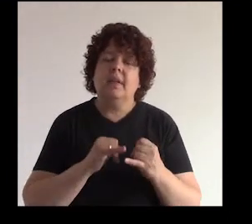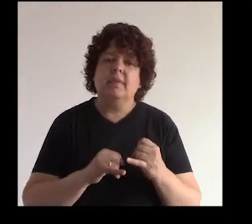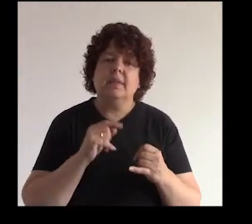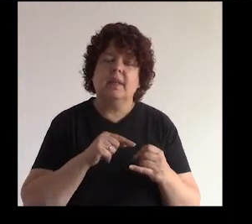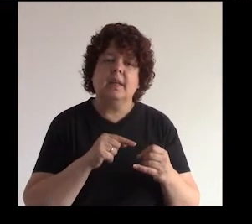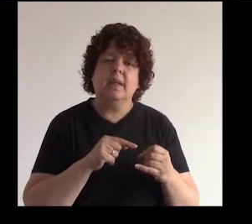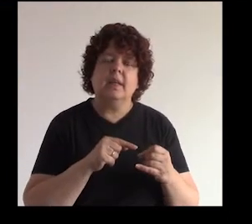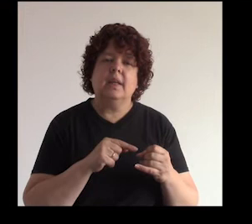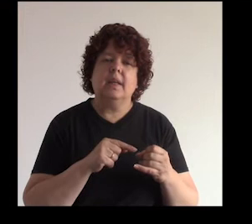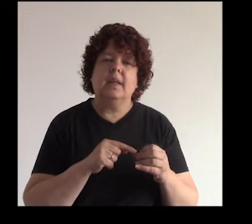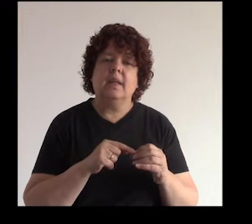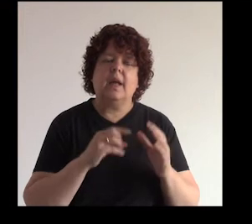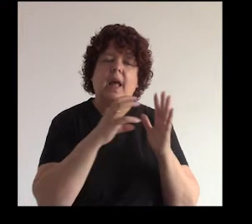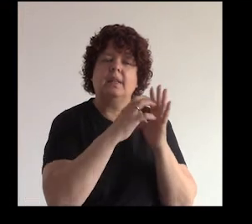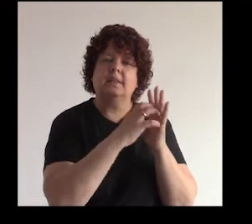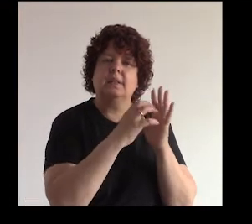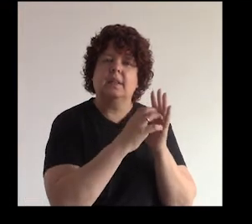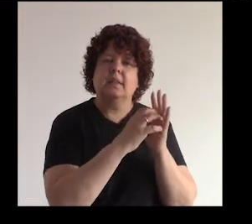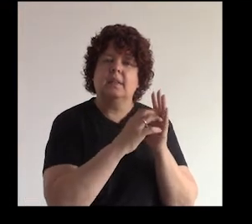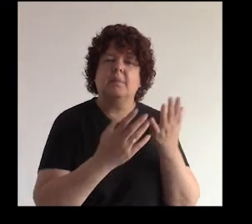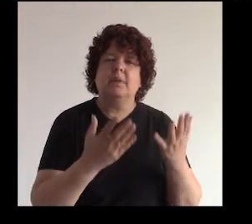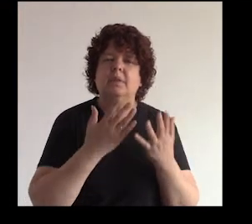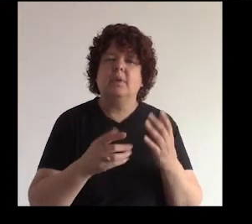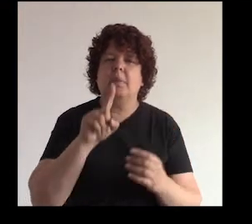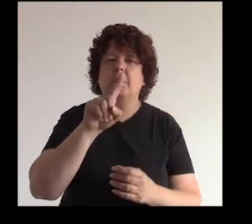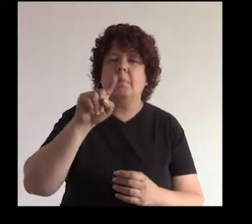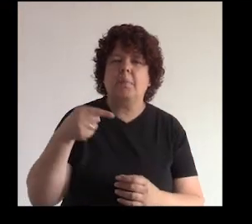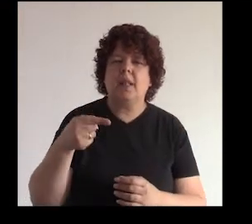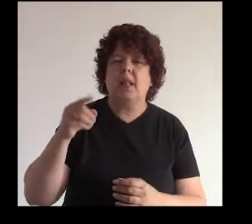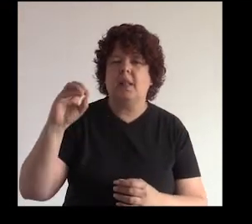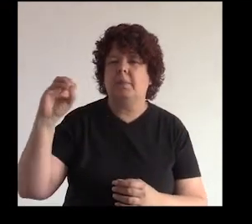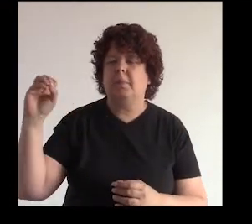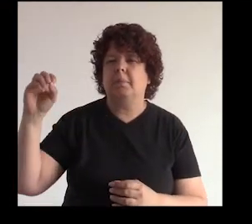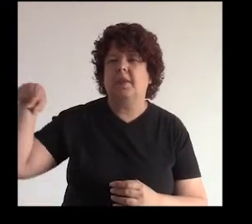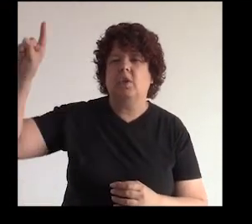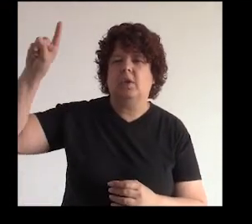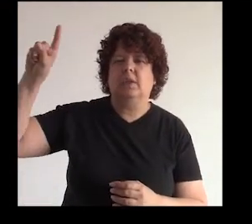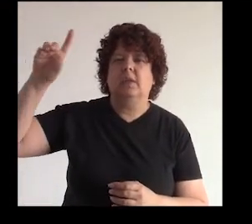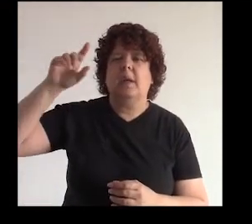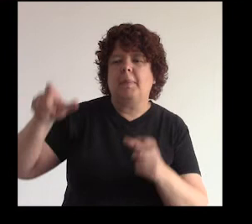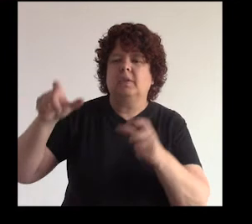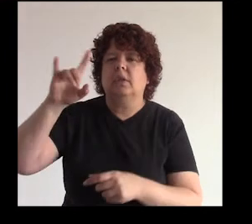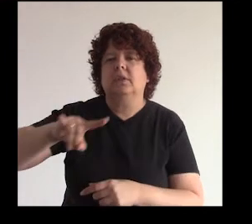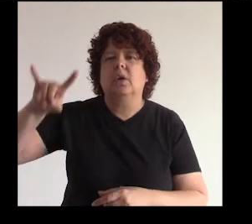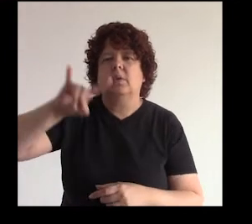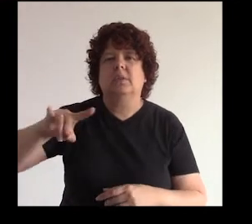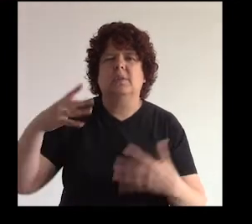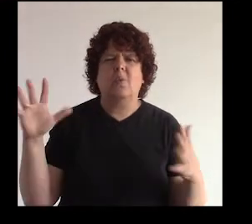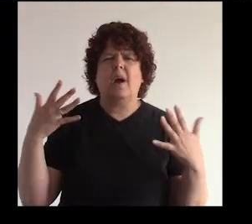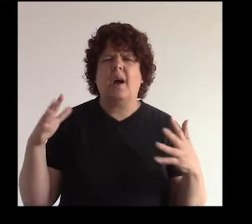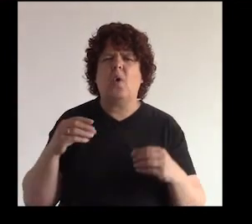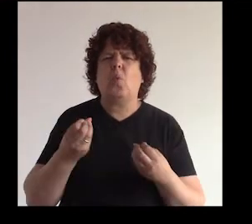y finalmente aquí en este ranking me apuesto a Instagram que tiene alrededor de mil millones de usuarios mil millones de usuarios